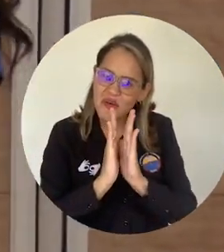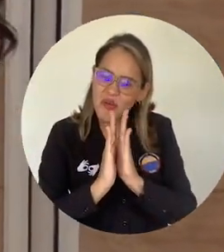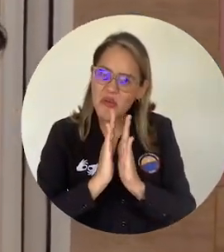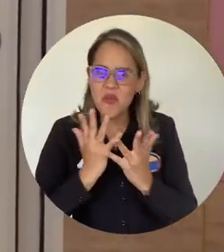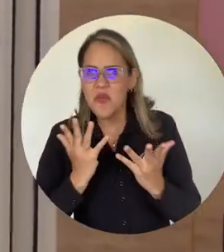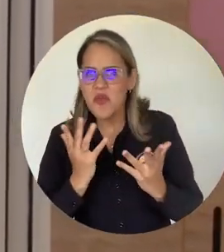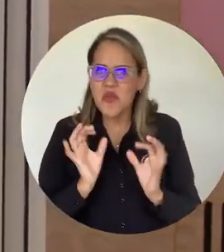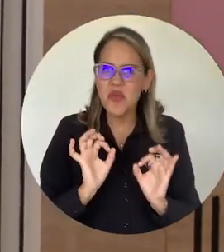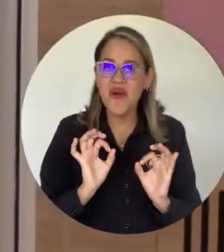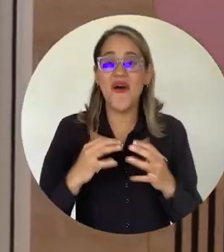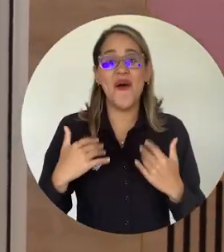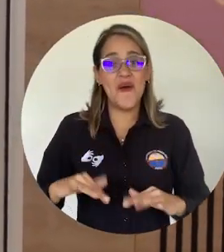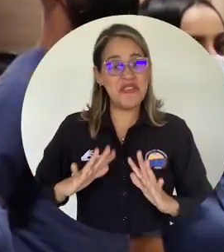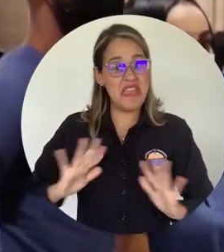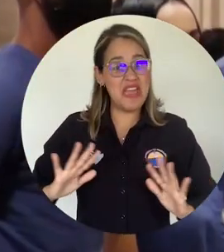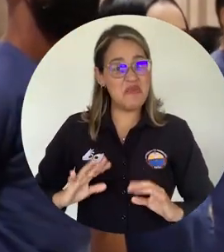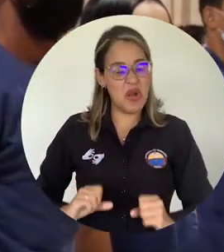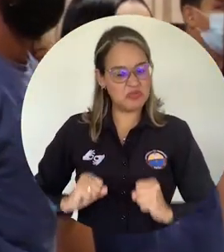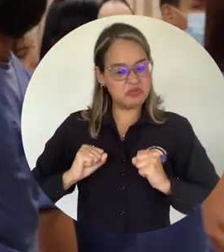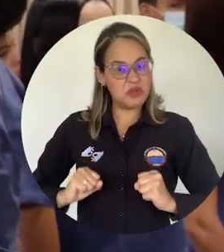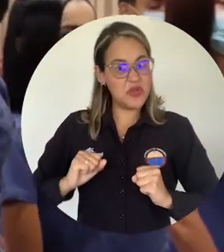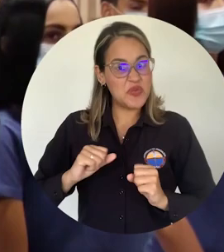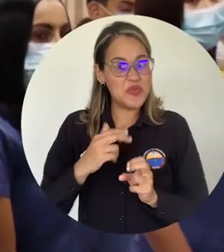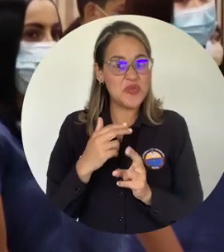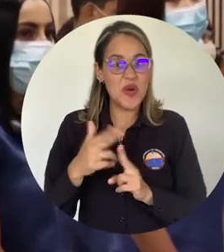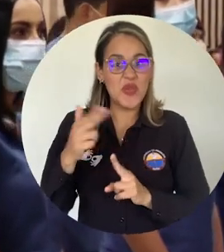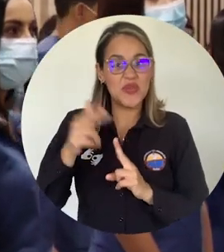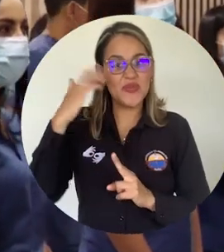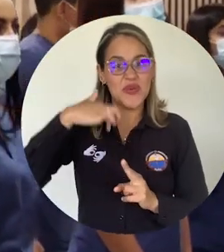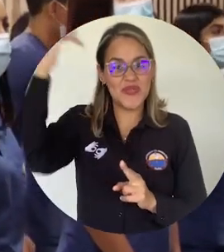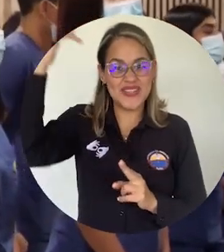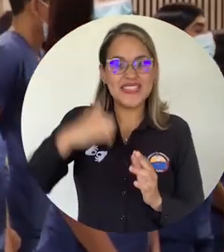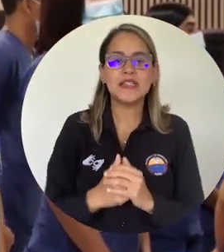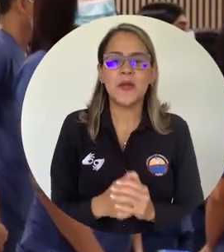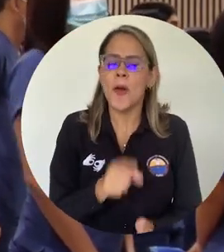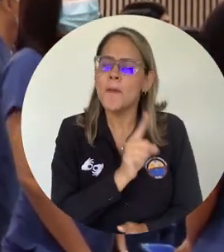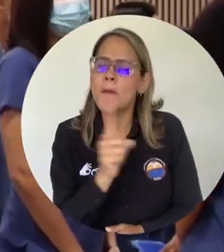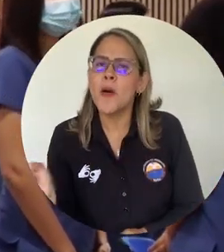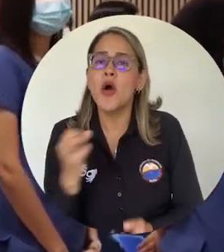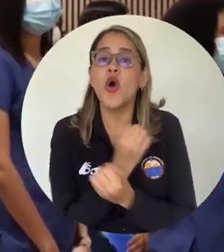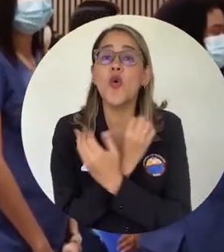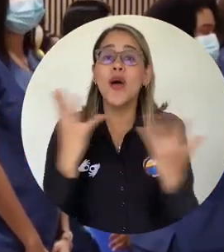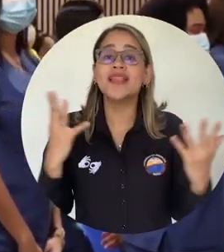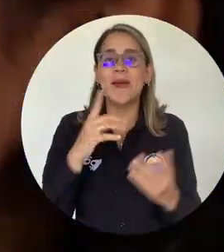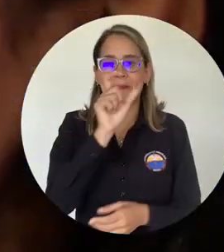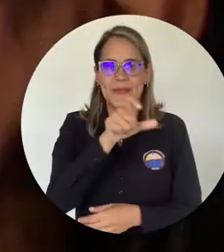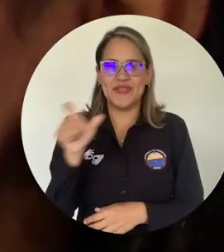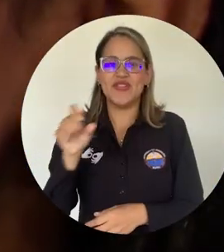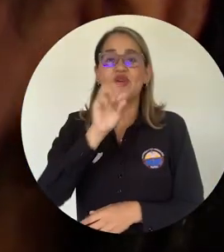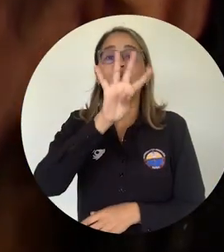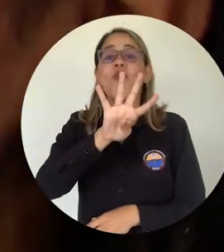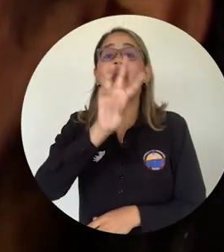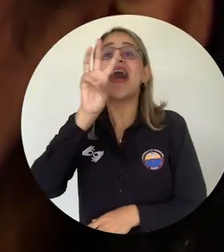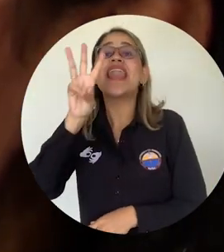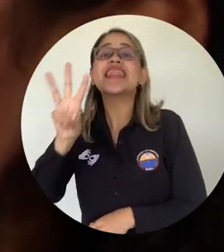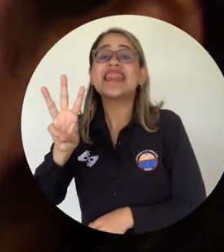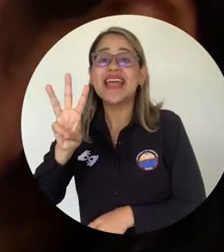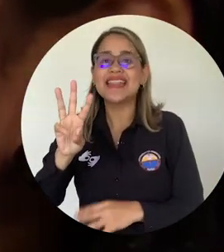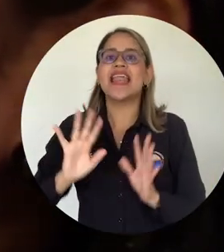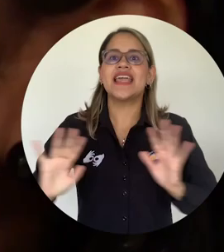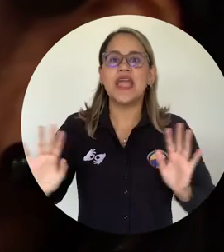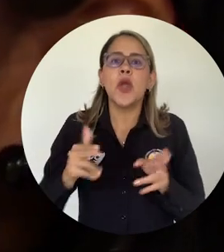de todo un ejercicio profesional. En la tradicional ceremonia recibieron insignias un total de 43 jóvenes que iniciaran sus prácticas